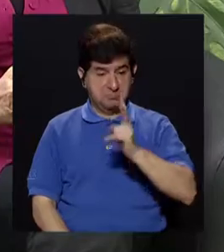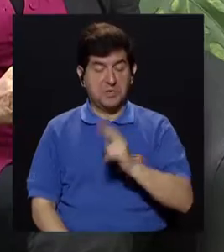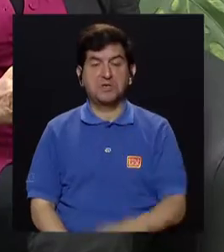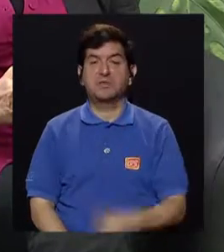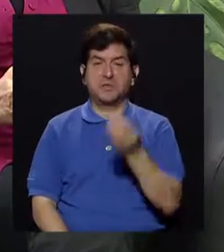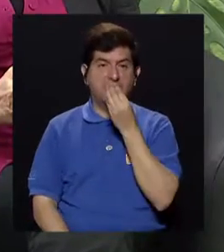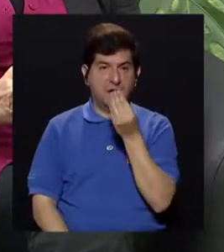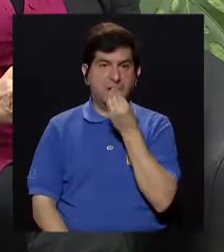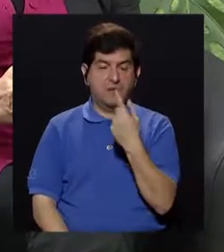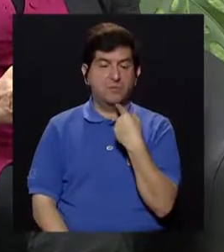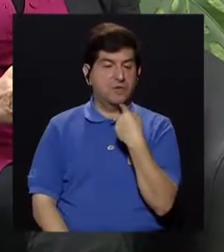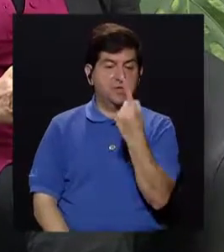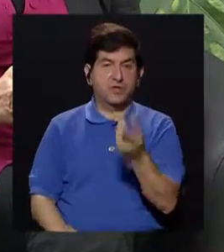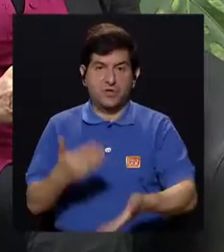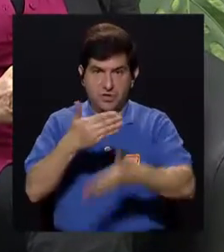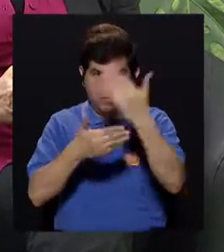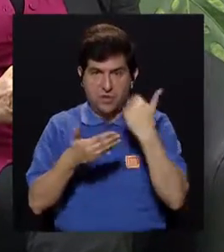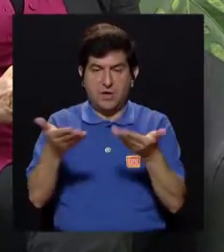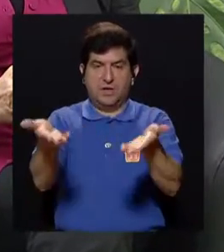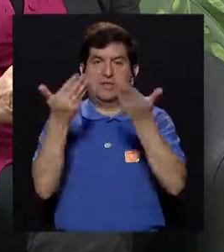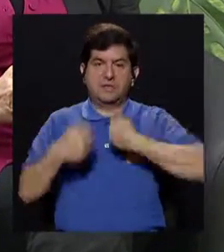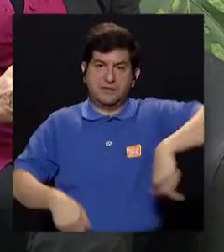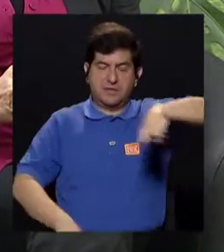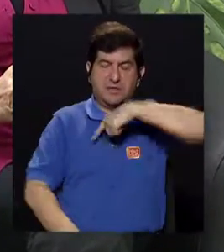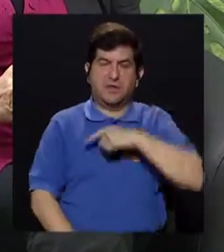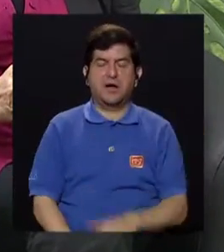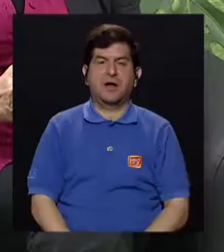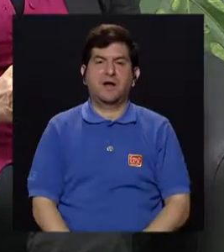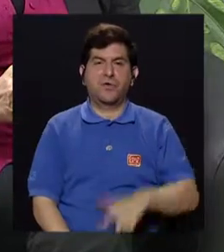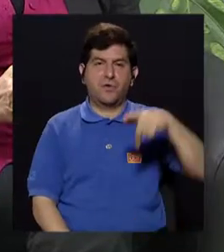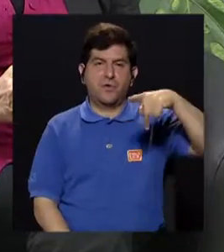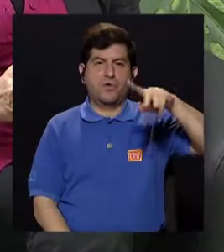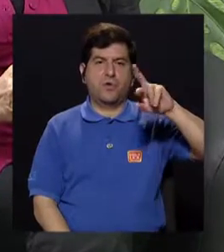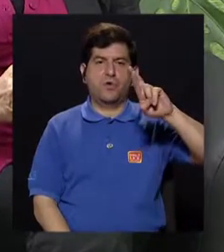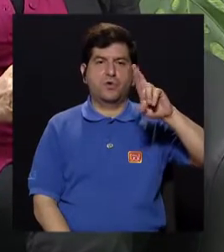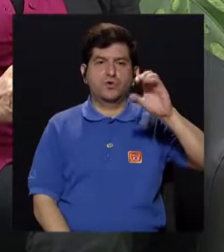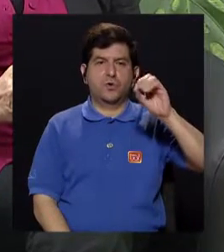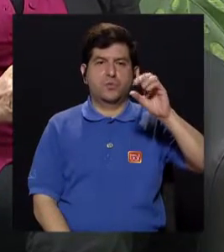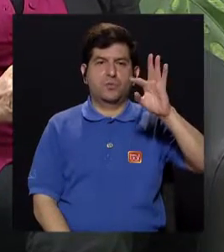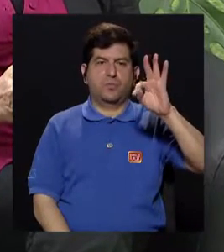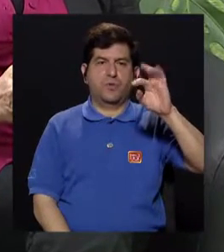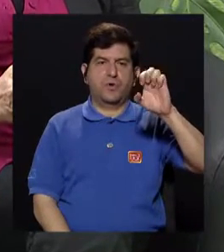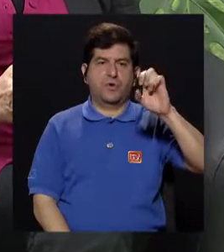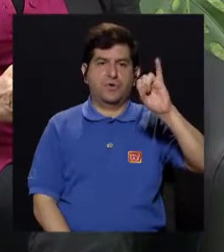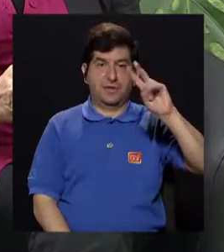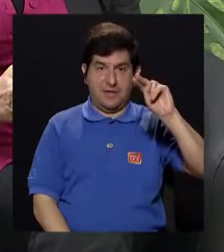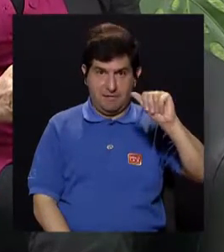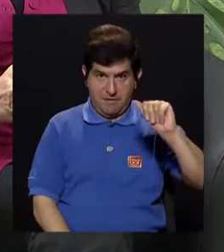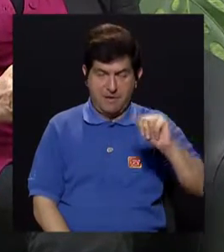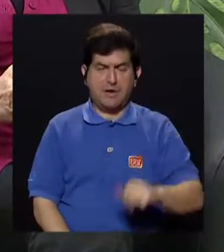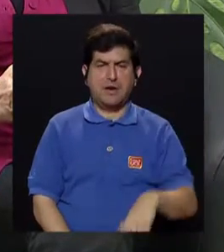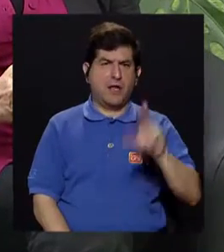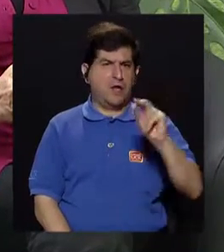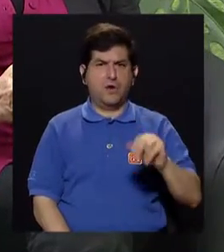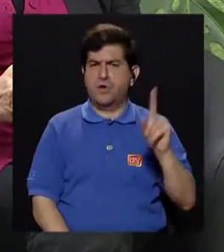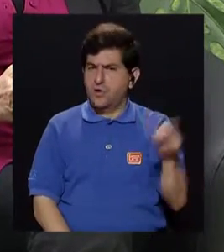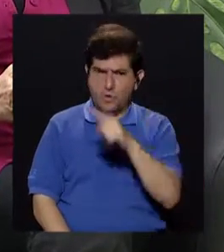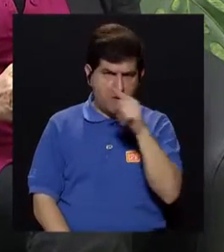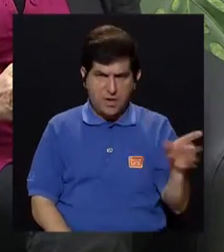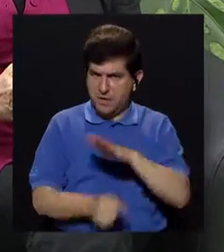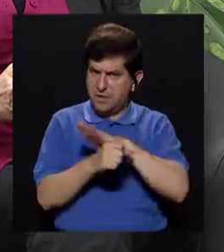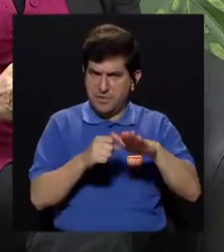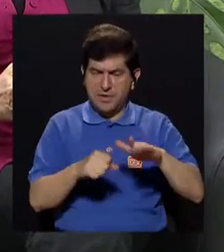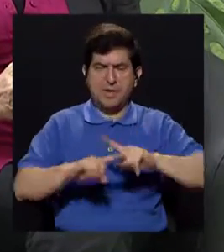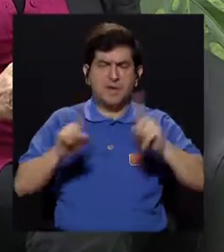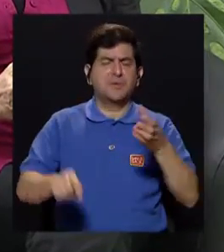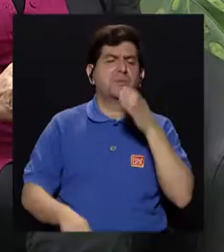si bien es cierto, es un alimento, como usted ha dicho, que nos proporciona proteína y demás, no es que lo vamos a dejar ya del todo. Me gustaría hablar